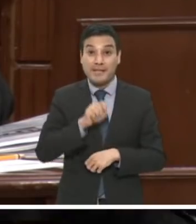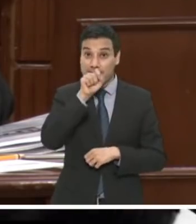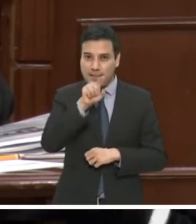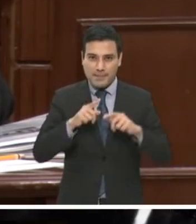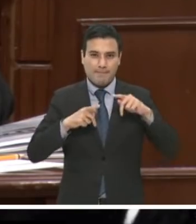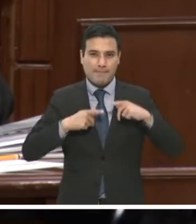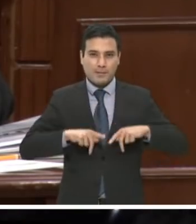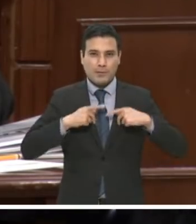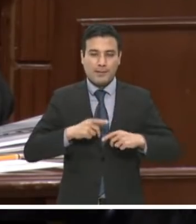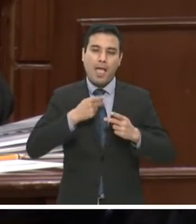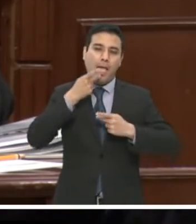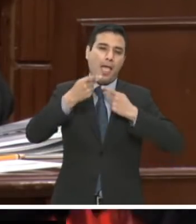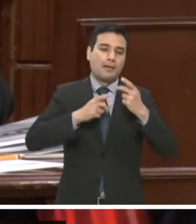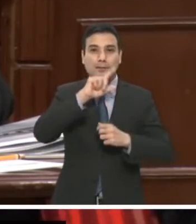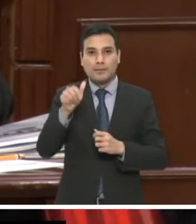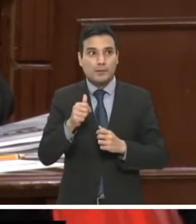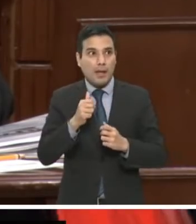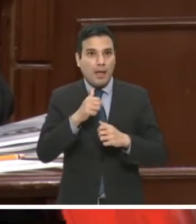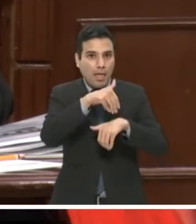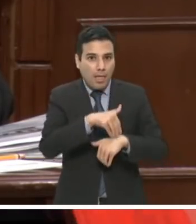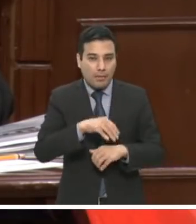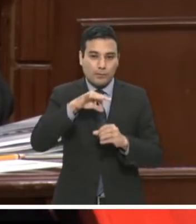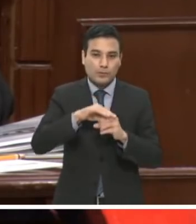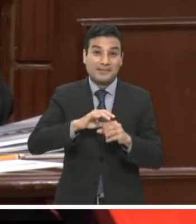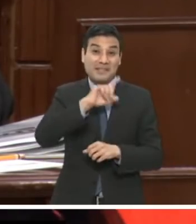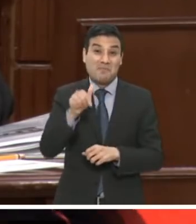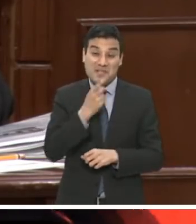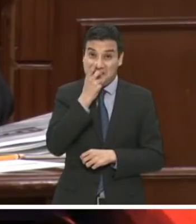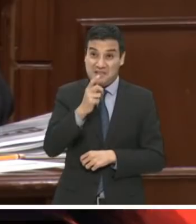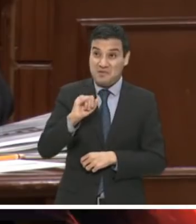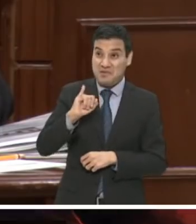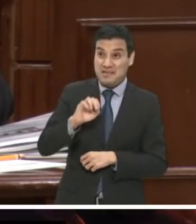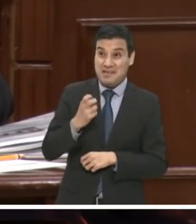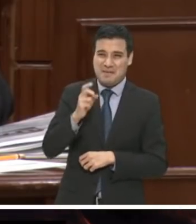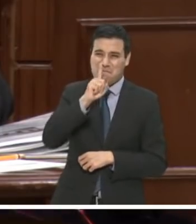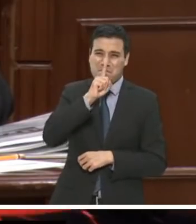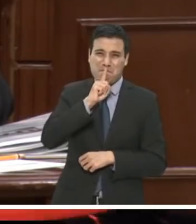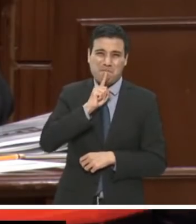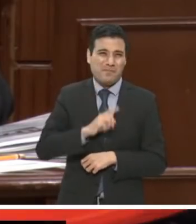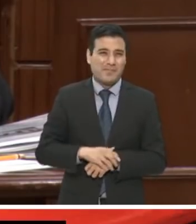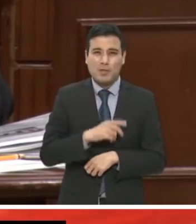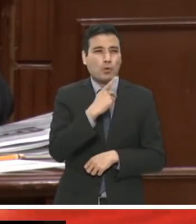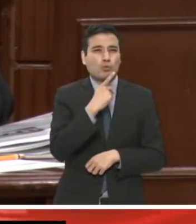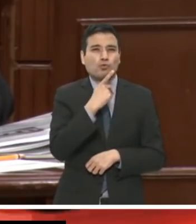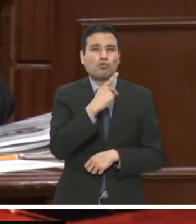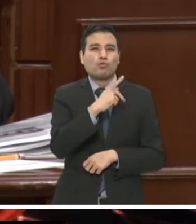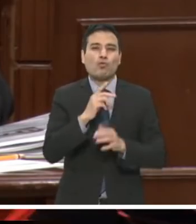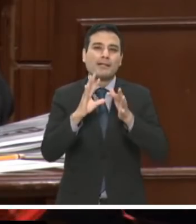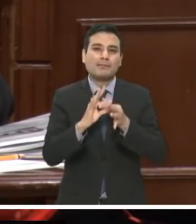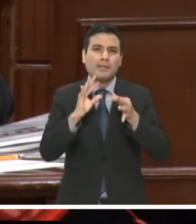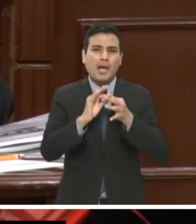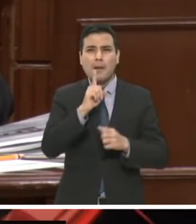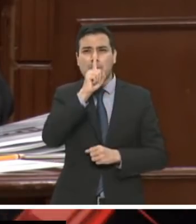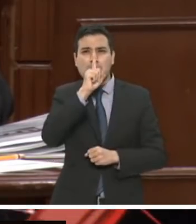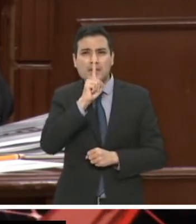como simulador y luego por el propio INE como mentiroso. Sus apócrifos mandamientos de no mentir, no